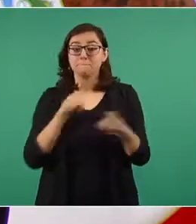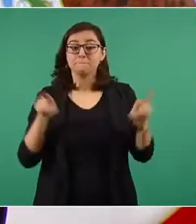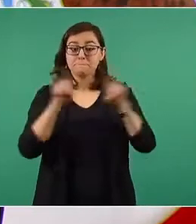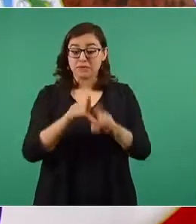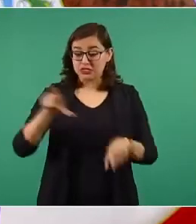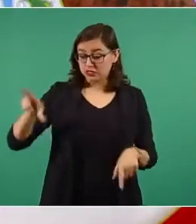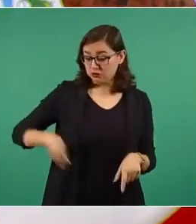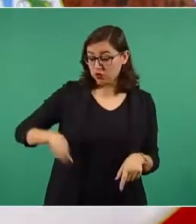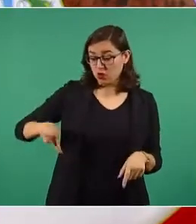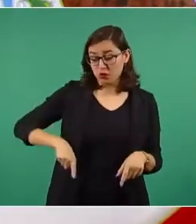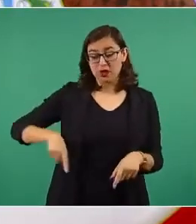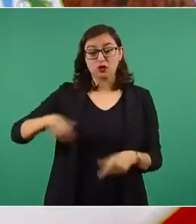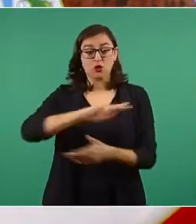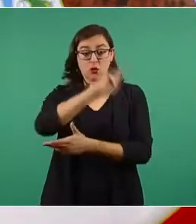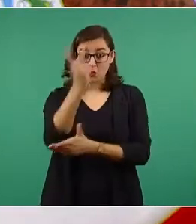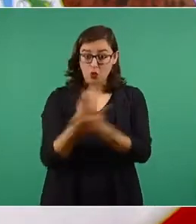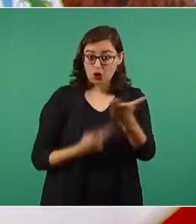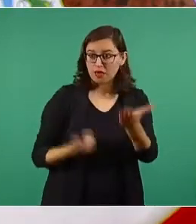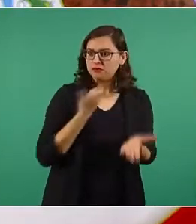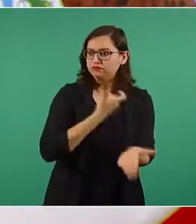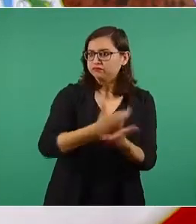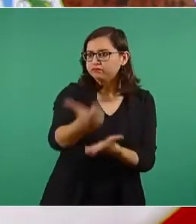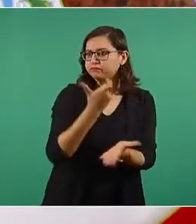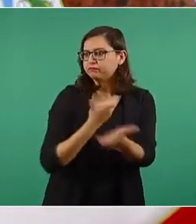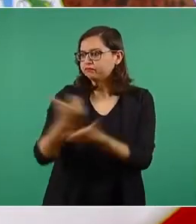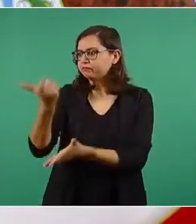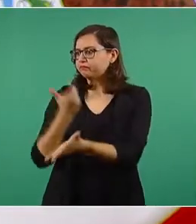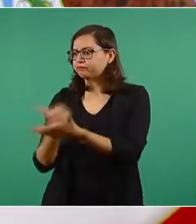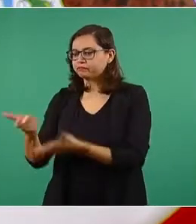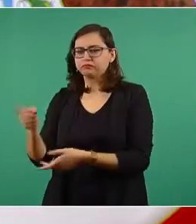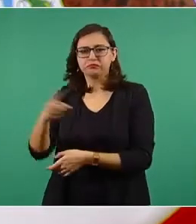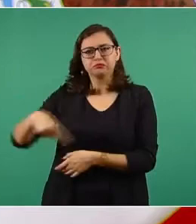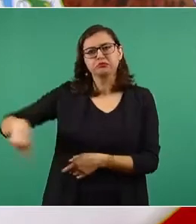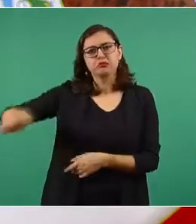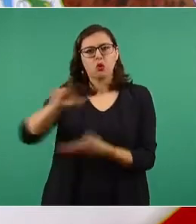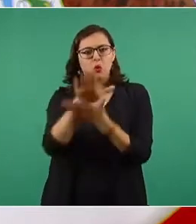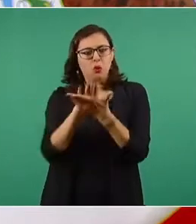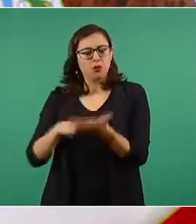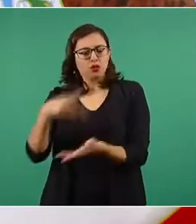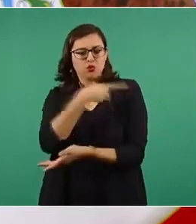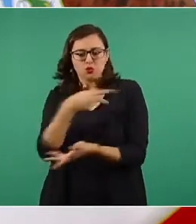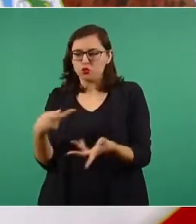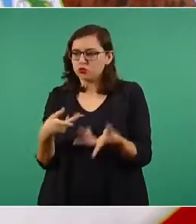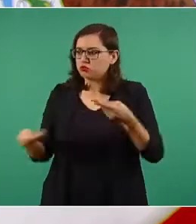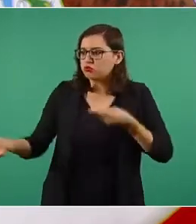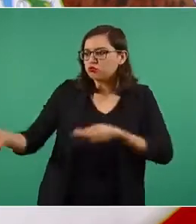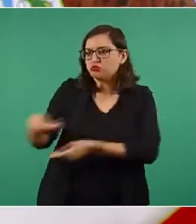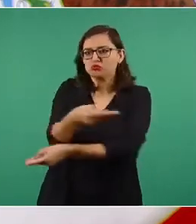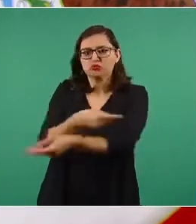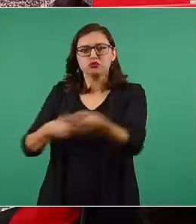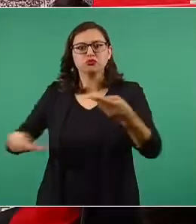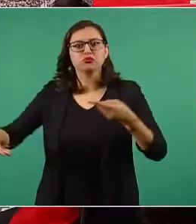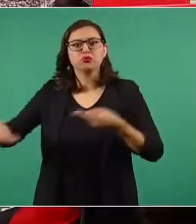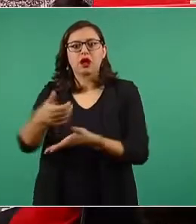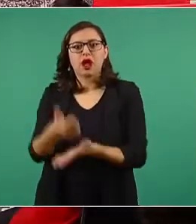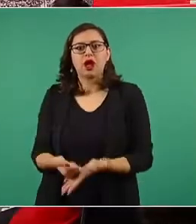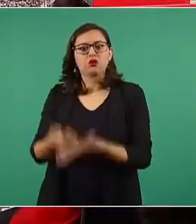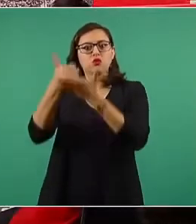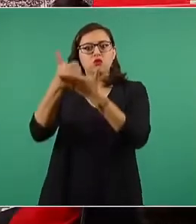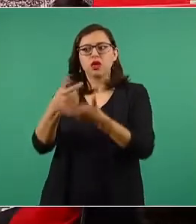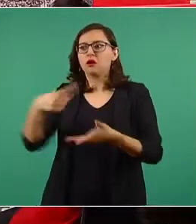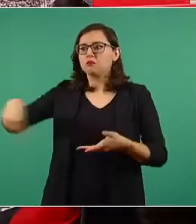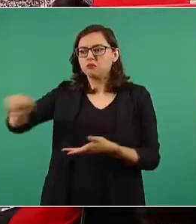de la pirámide poblacional, se ha podido evitar la falta de alimentos y otros